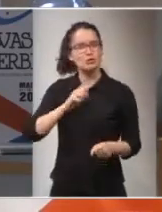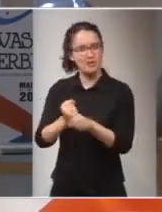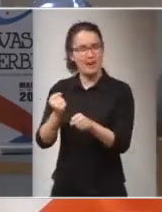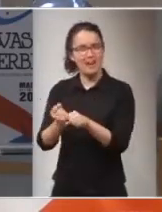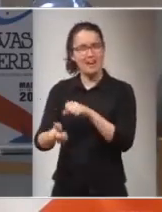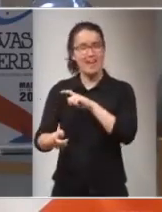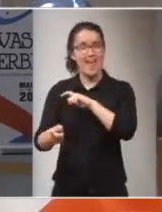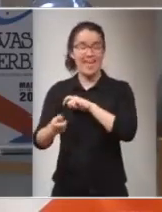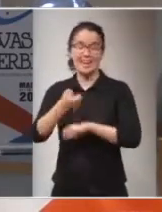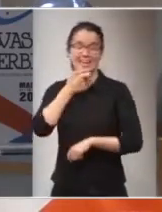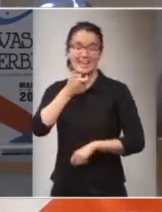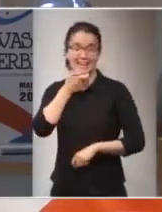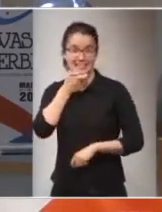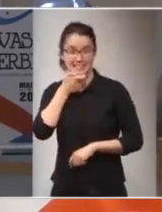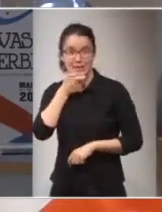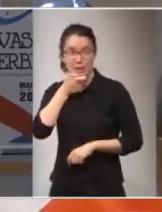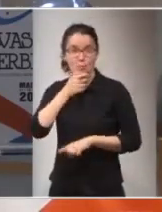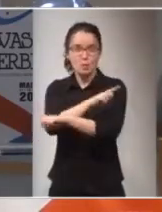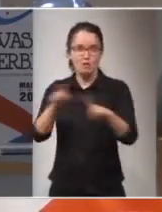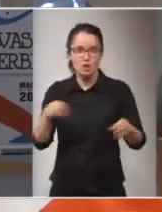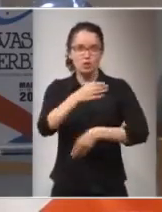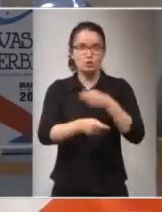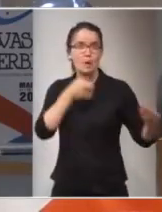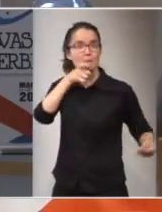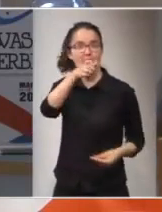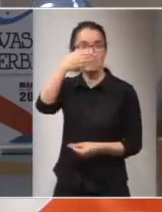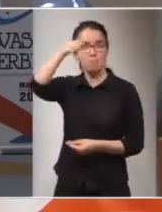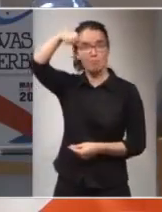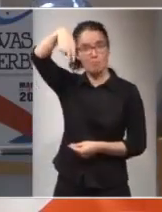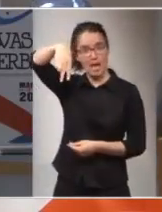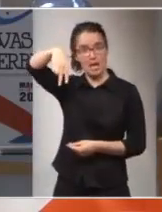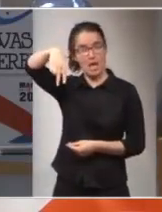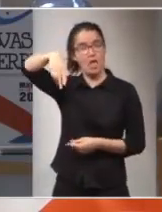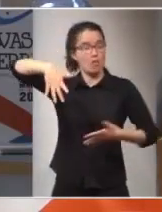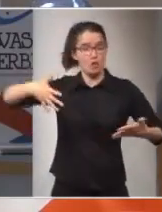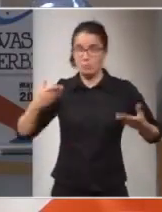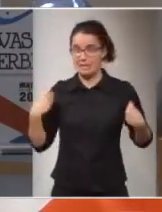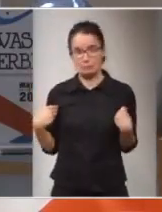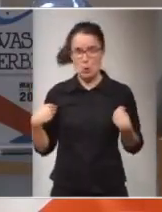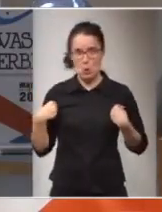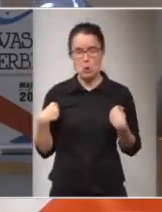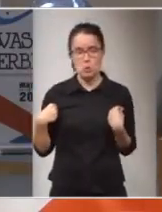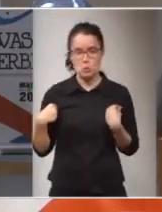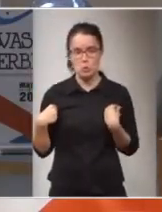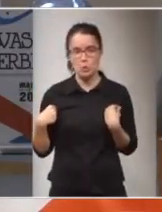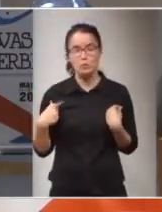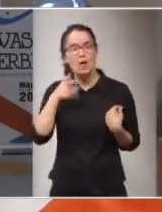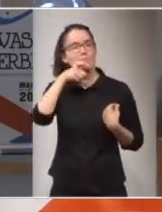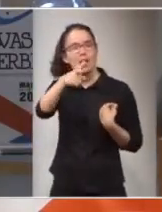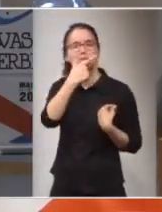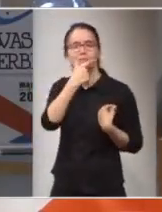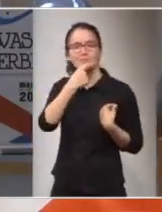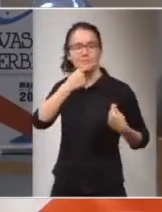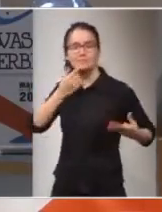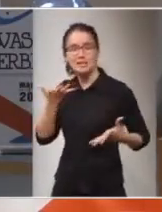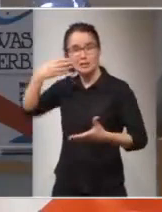la prohibición se dice ban es una palabra muy sencilla una palabra muy sencilla que